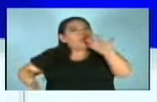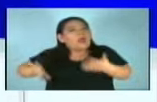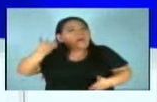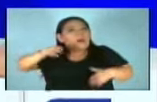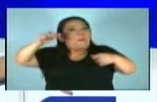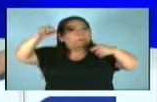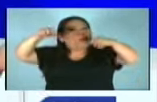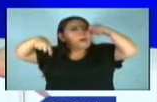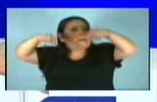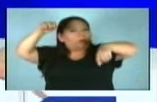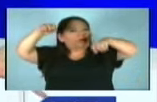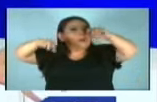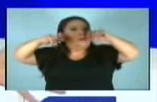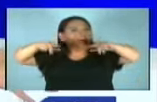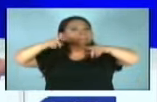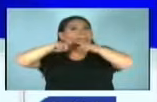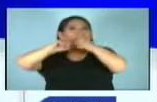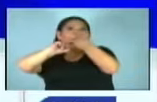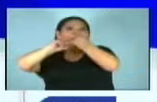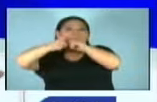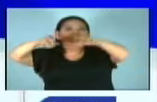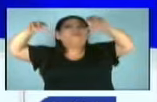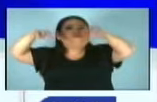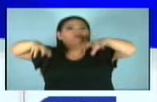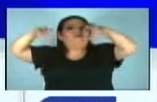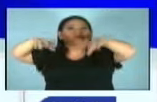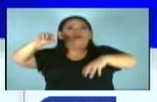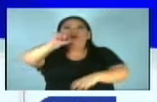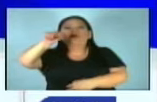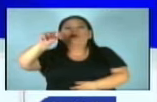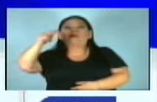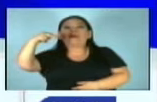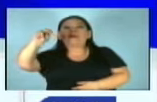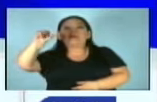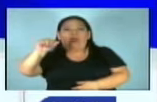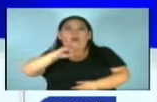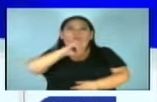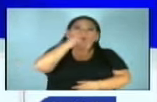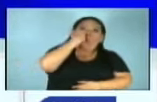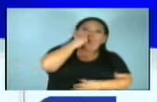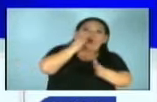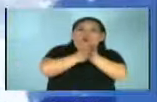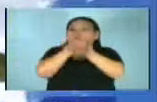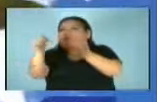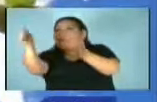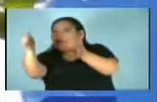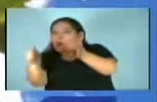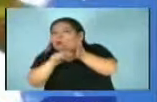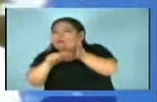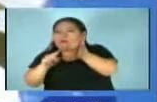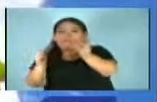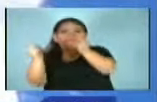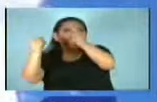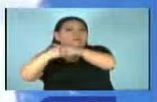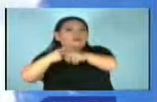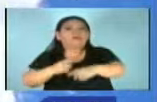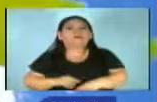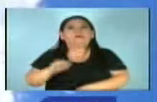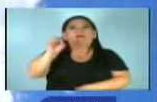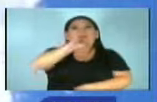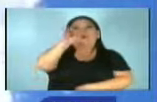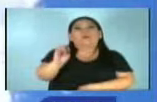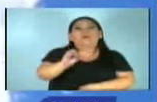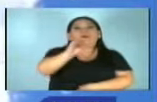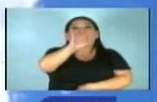abrirá paso al fenómeno de la niña entre junio y agosto. Hay un 50% de